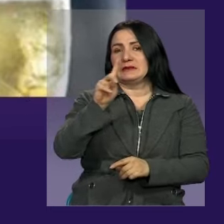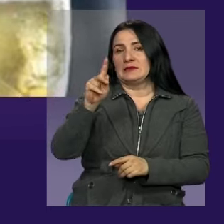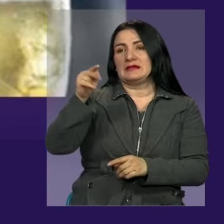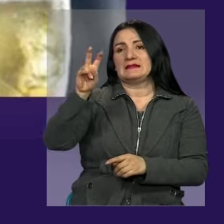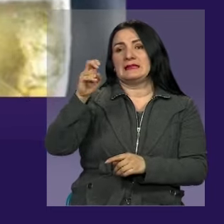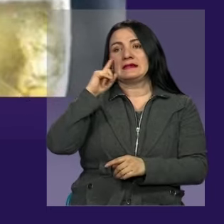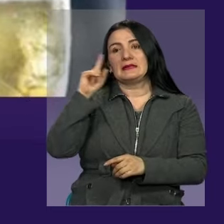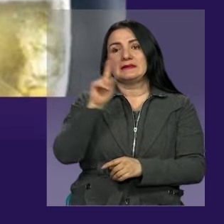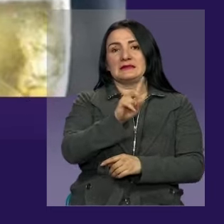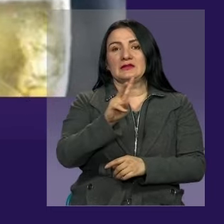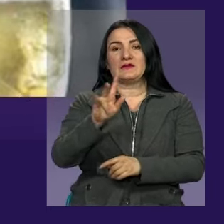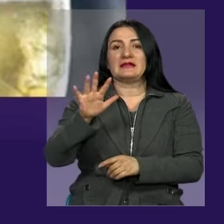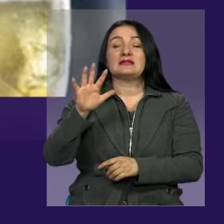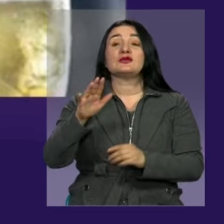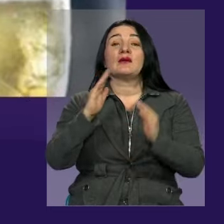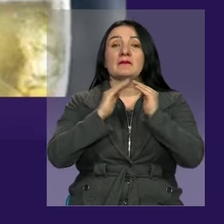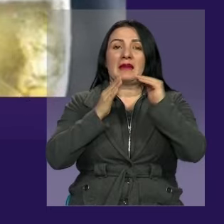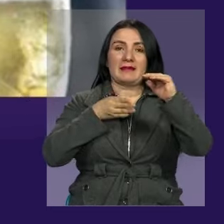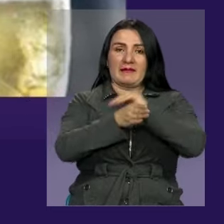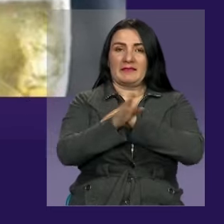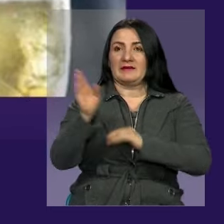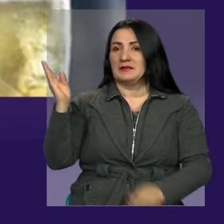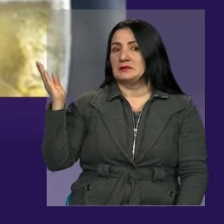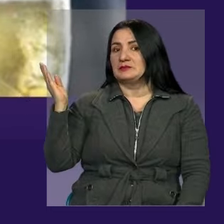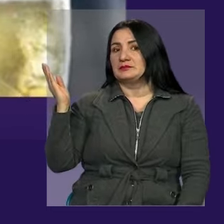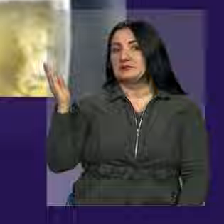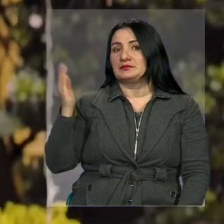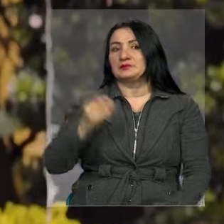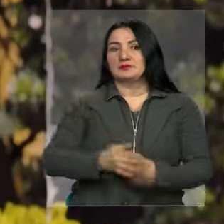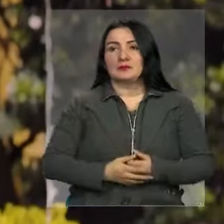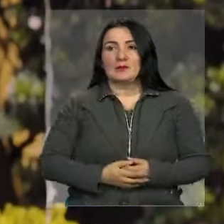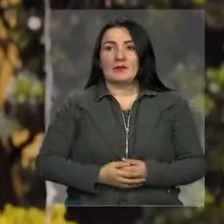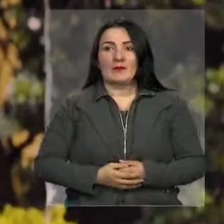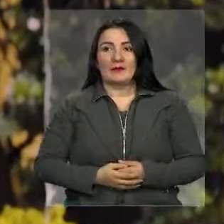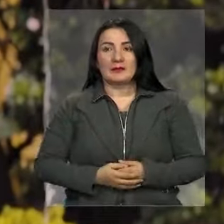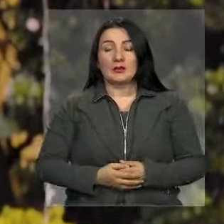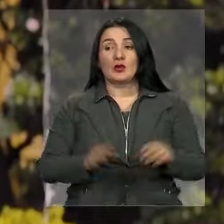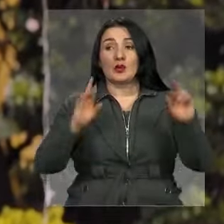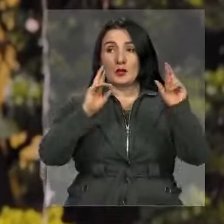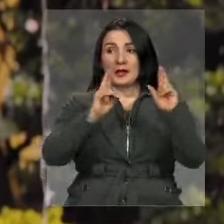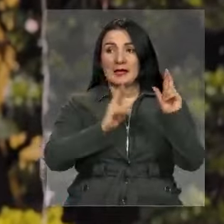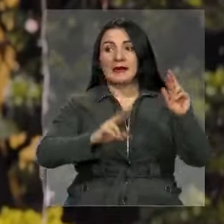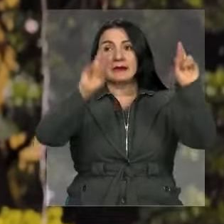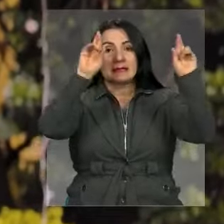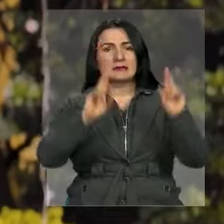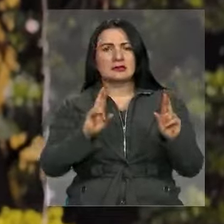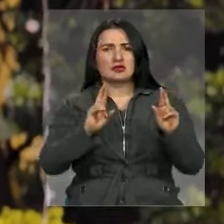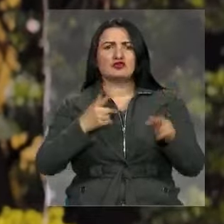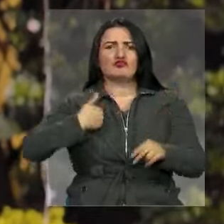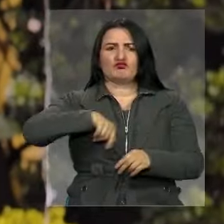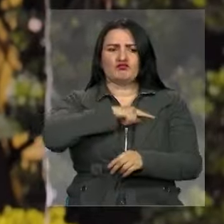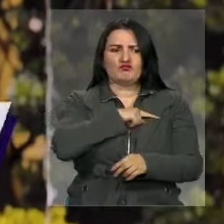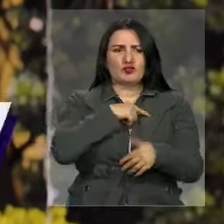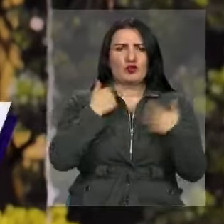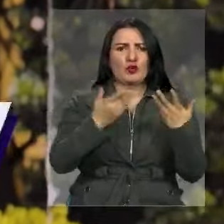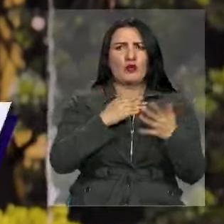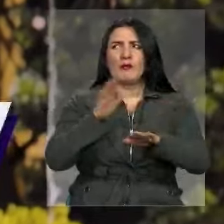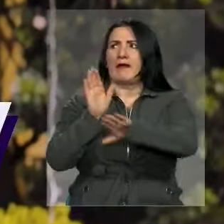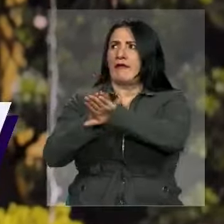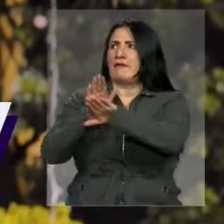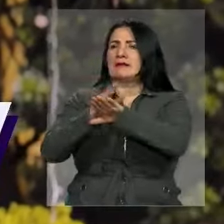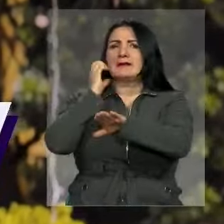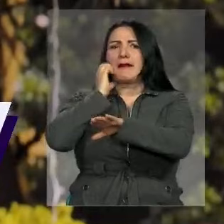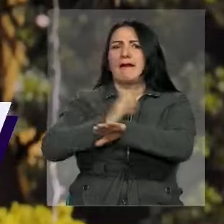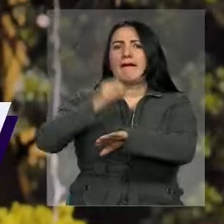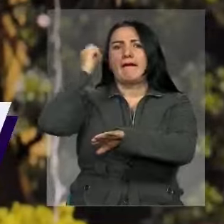125 ocasiones, el robo fue dentro de las viviendas. Esperamos que se tomen medidas inmediatas y el llamado al alcalde